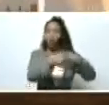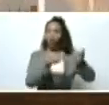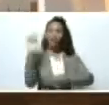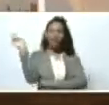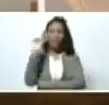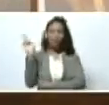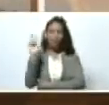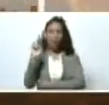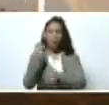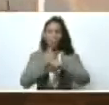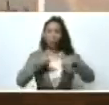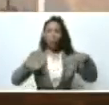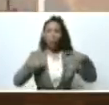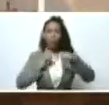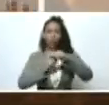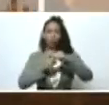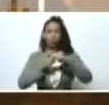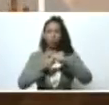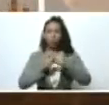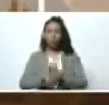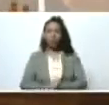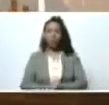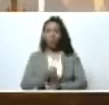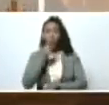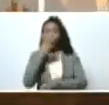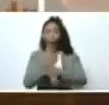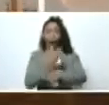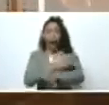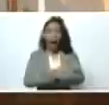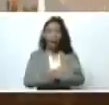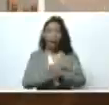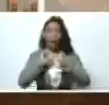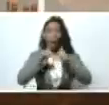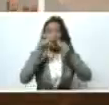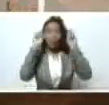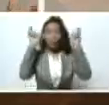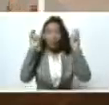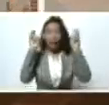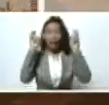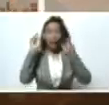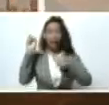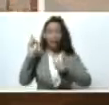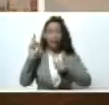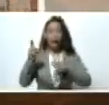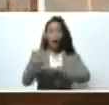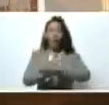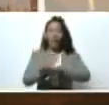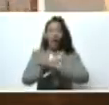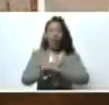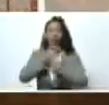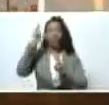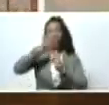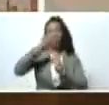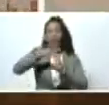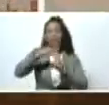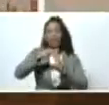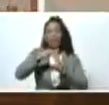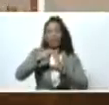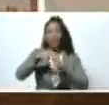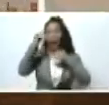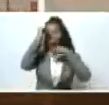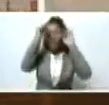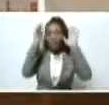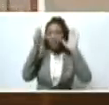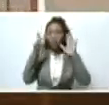es próspera y abundante. Bueno, antes de entrarle al tema, vámonos con Freddy Bernal. Atención, Freddy Alirio